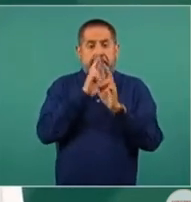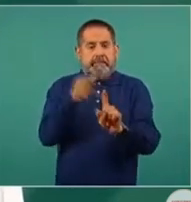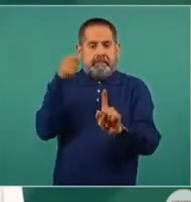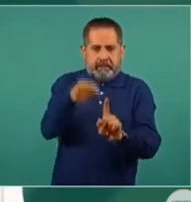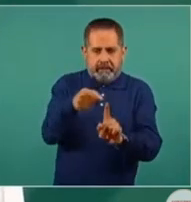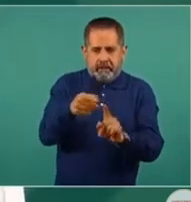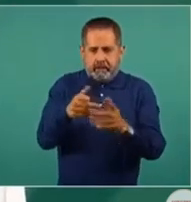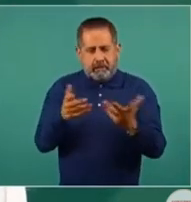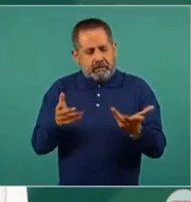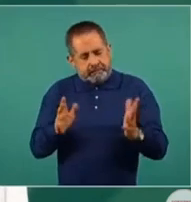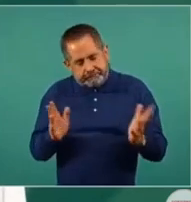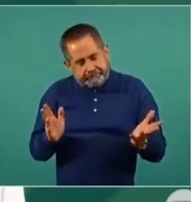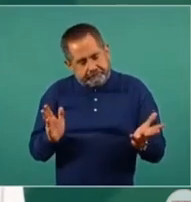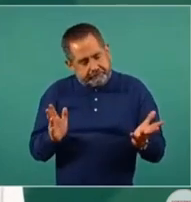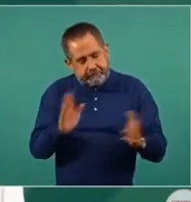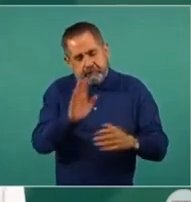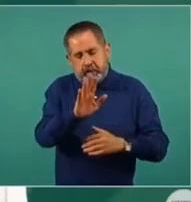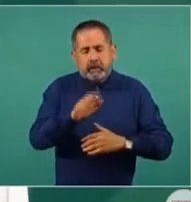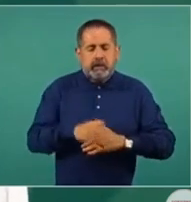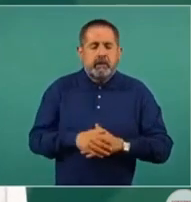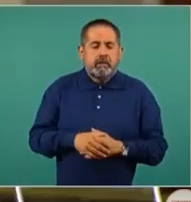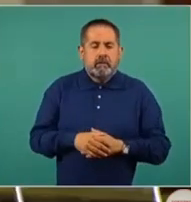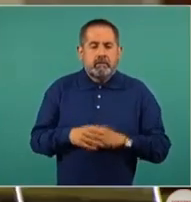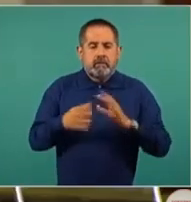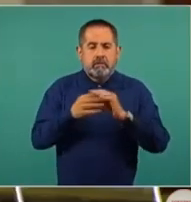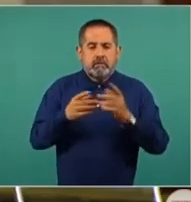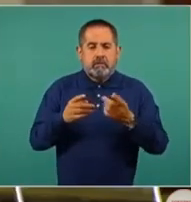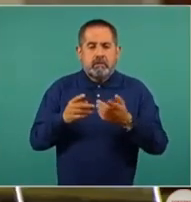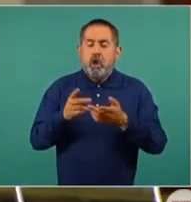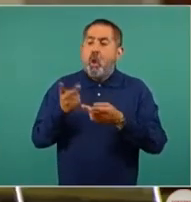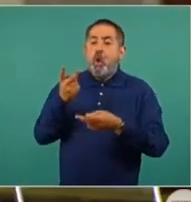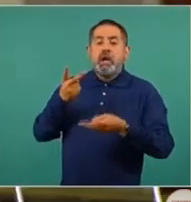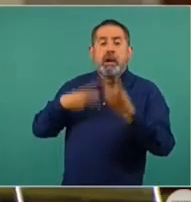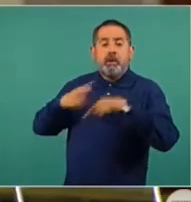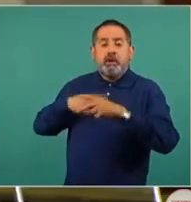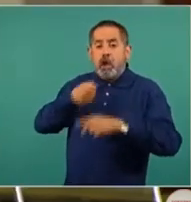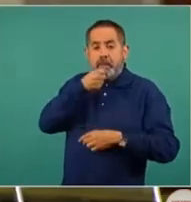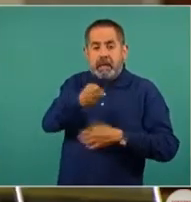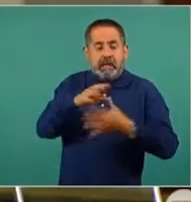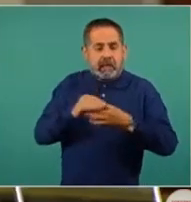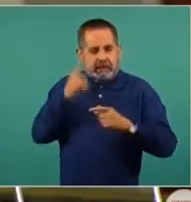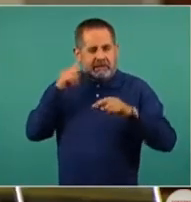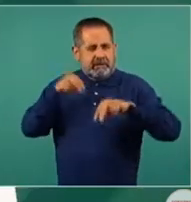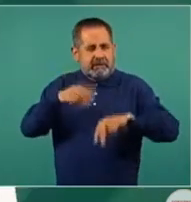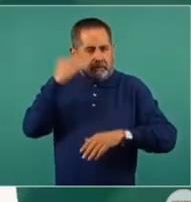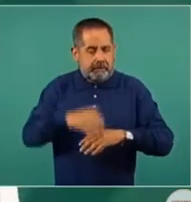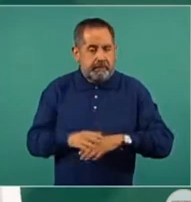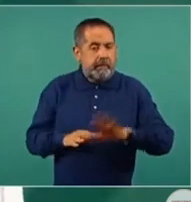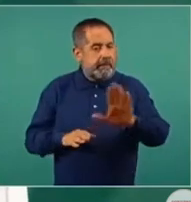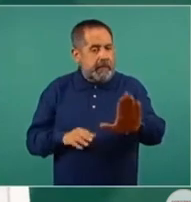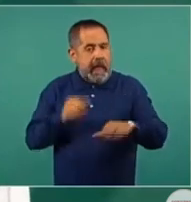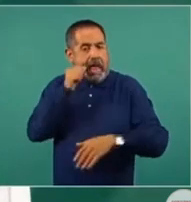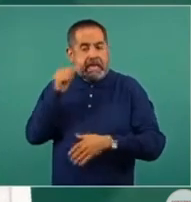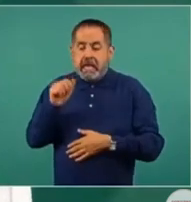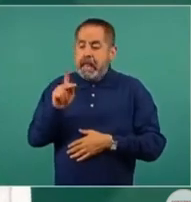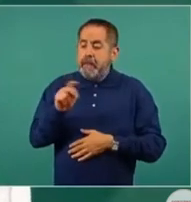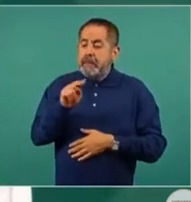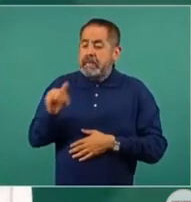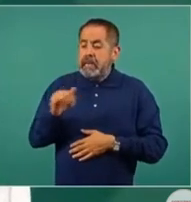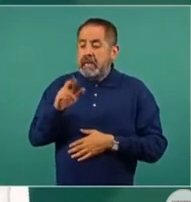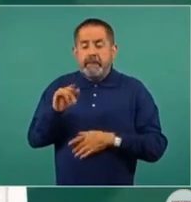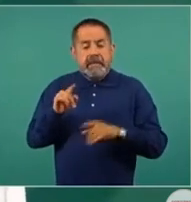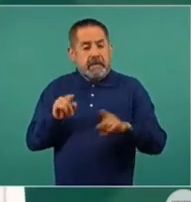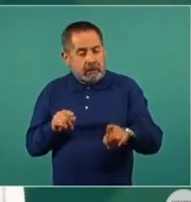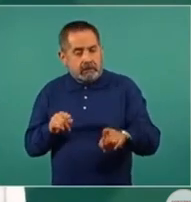especial o entrevista especial. Decir que un reportero viene no es decir que alguien se aparece. Ayer Penilei Ramírez, de Univisión,